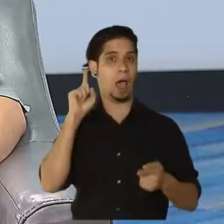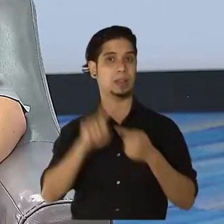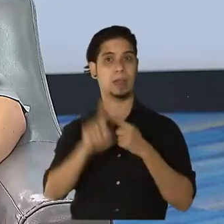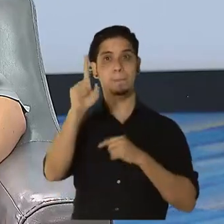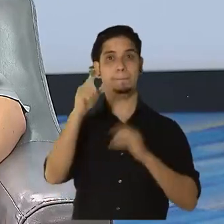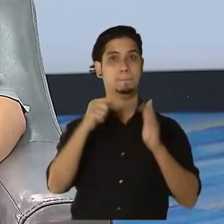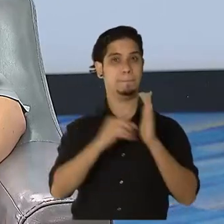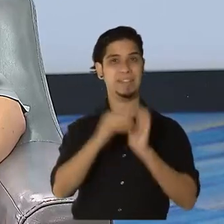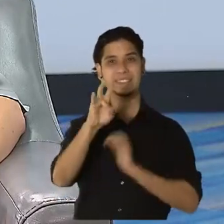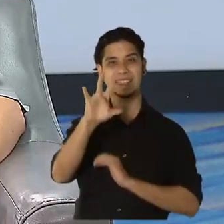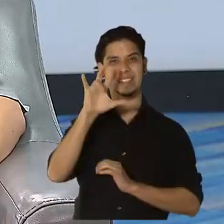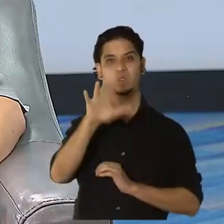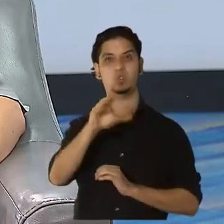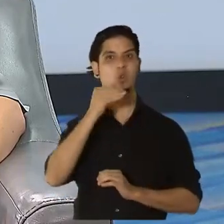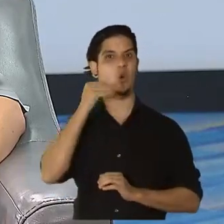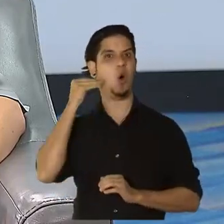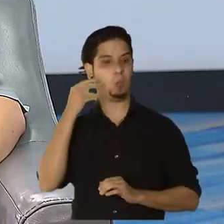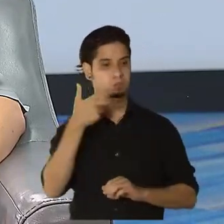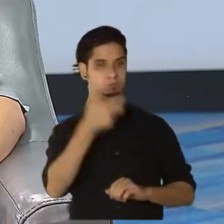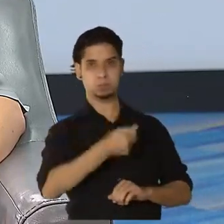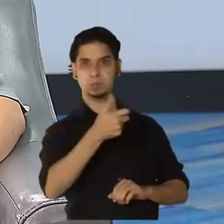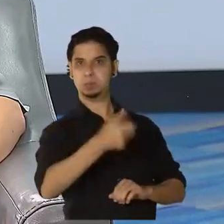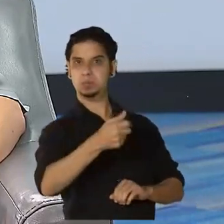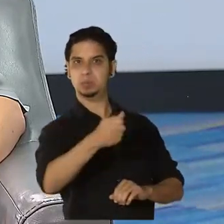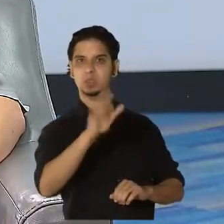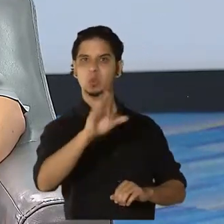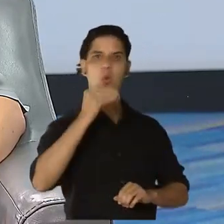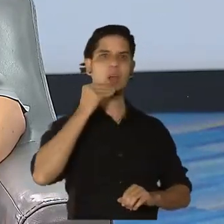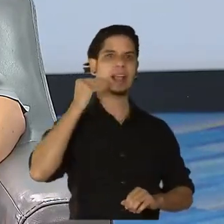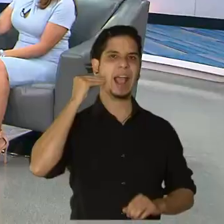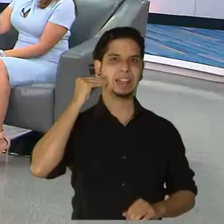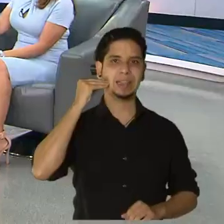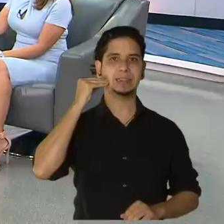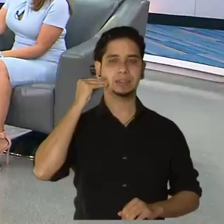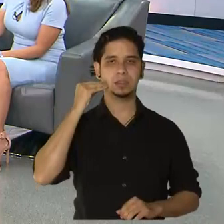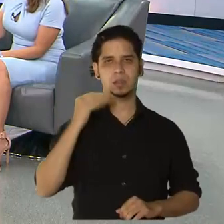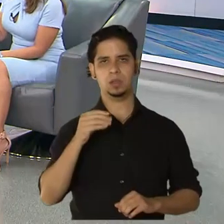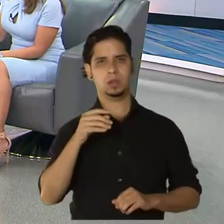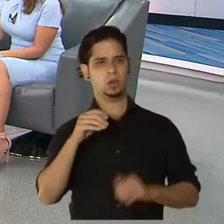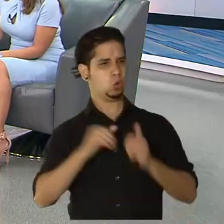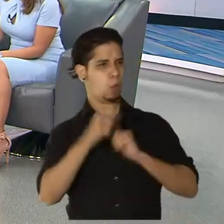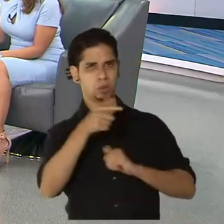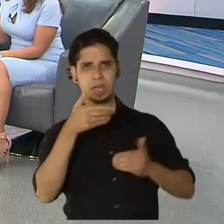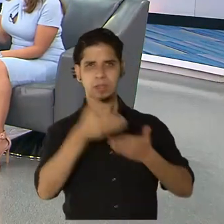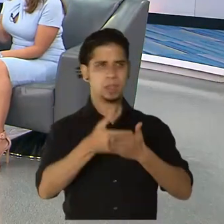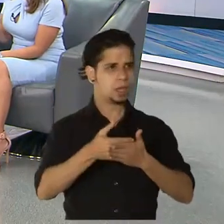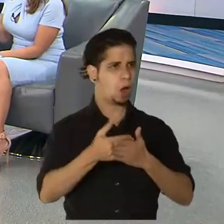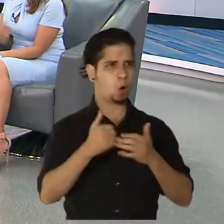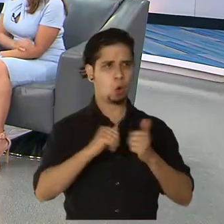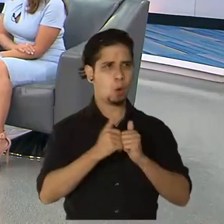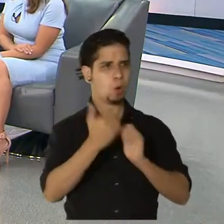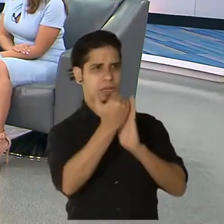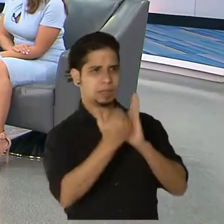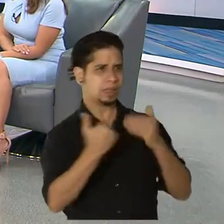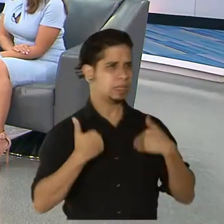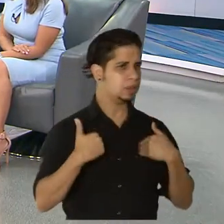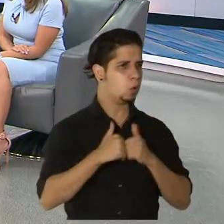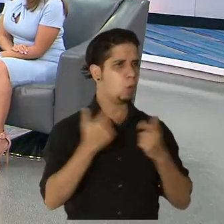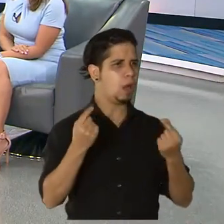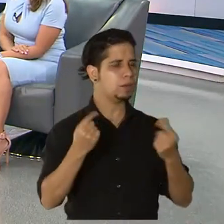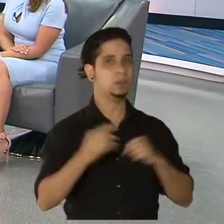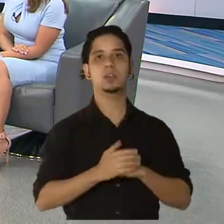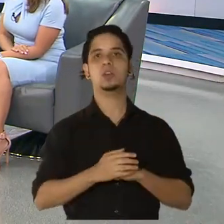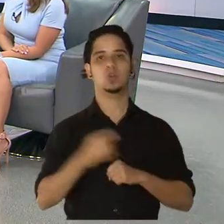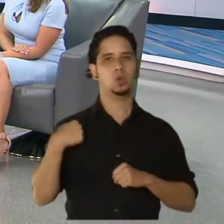su casa. Eso es un proceso bastante... ¿Pero y cómo llegan a ellos? ¿A qué lista o qué turno responden? Hay un email.